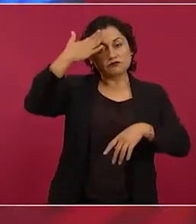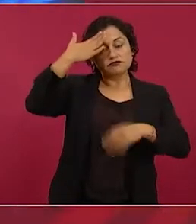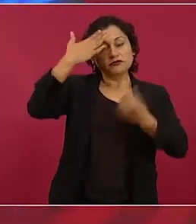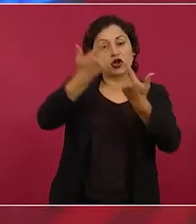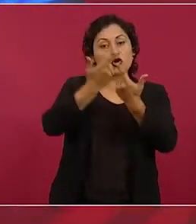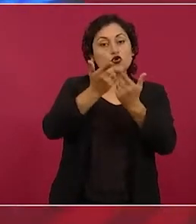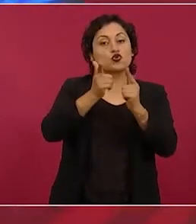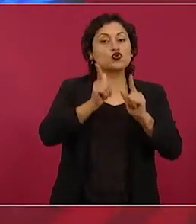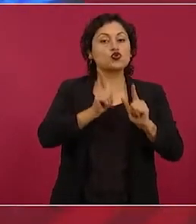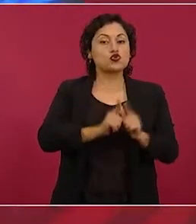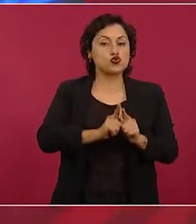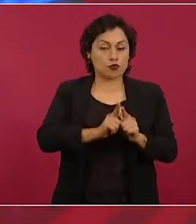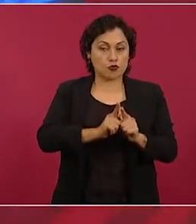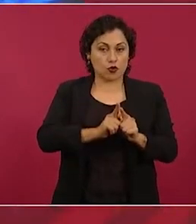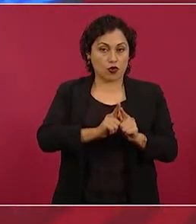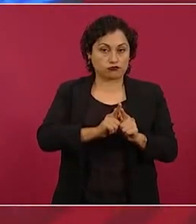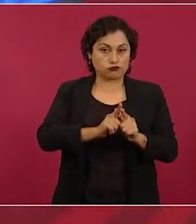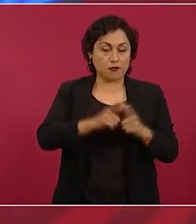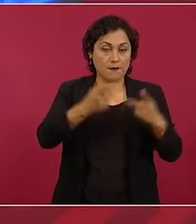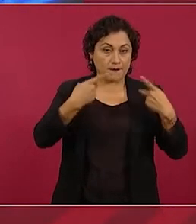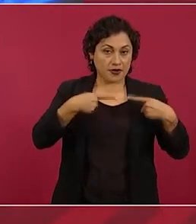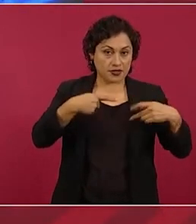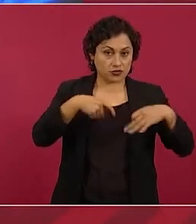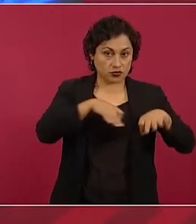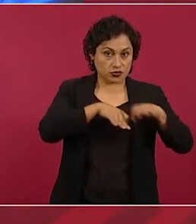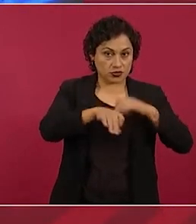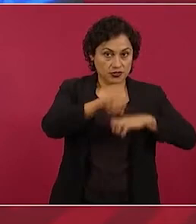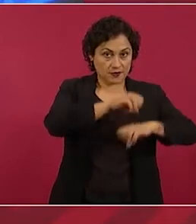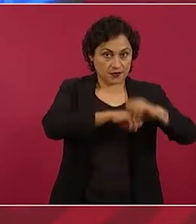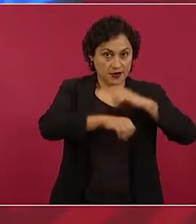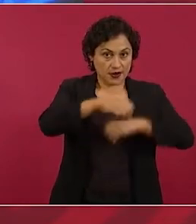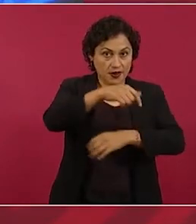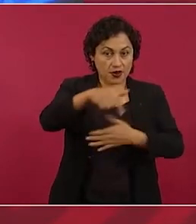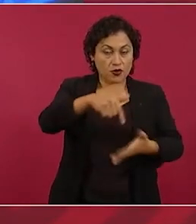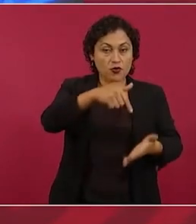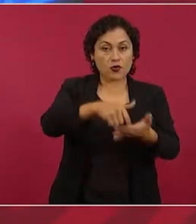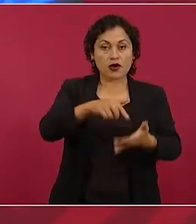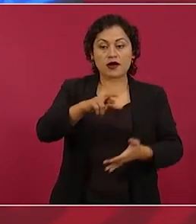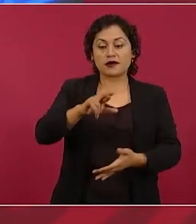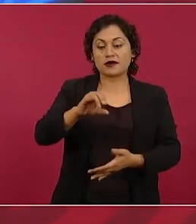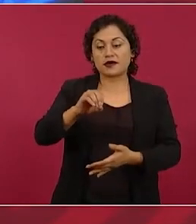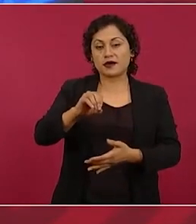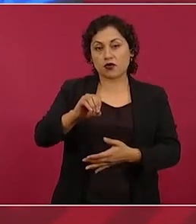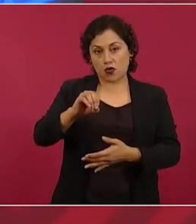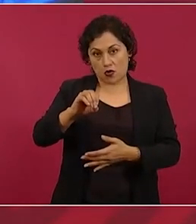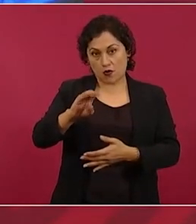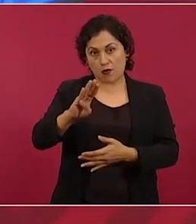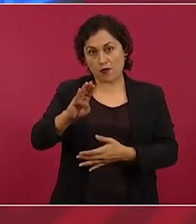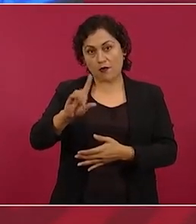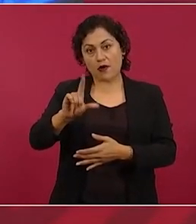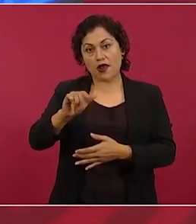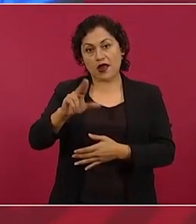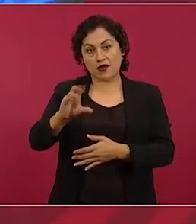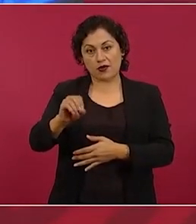de Río Blanco, de la huelga de Río Blanco.